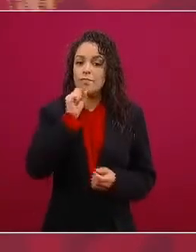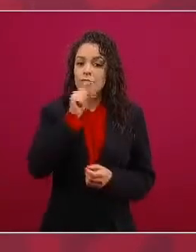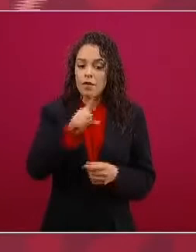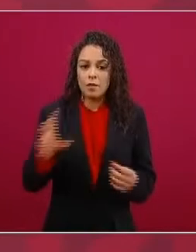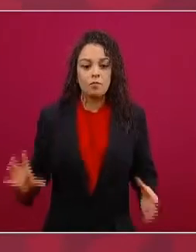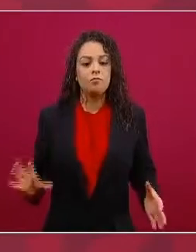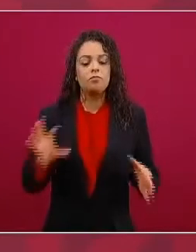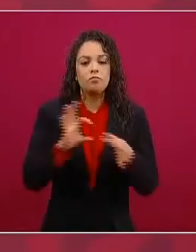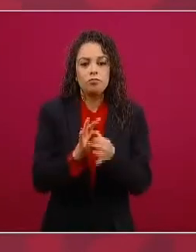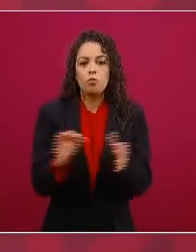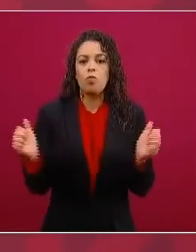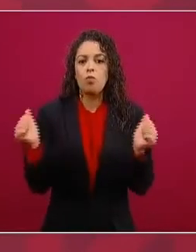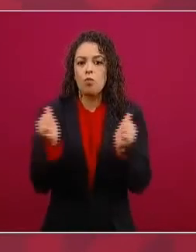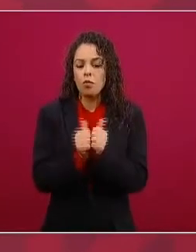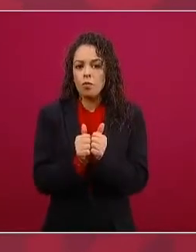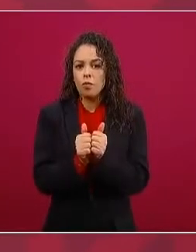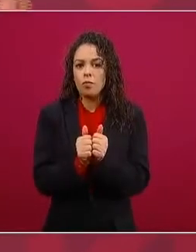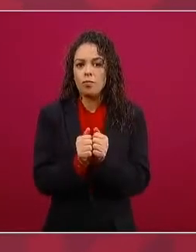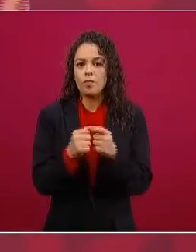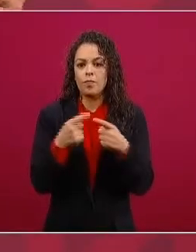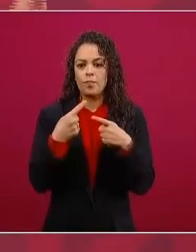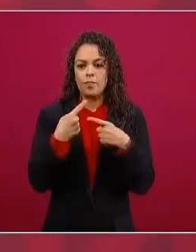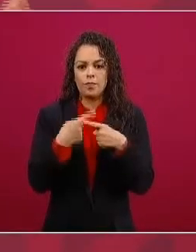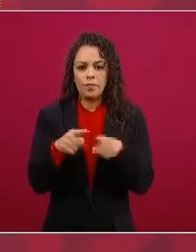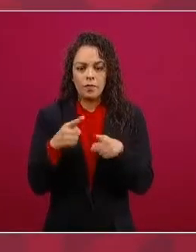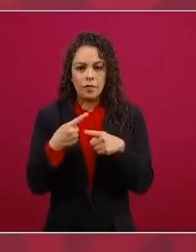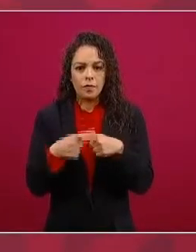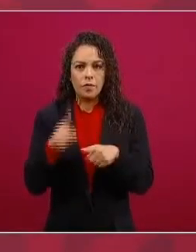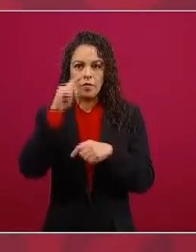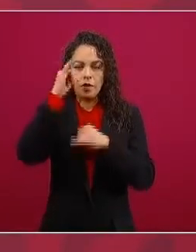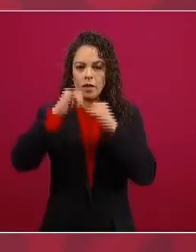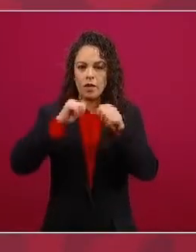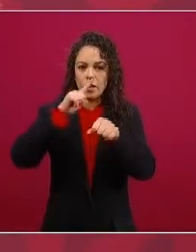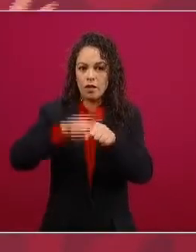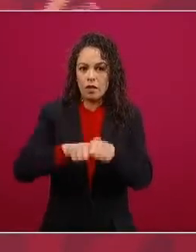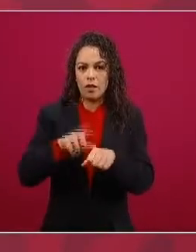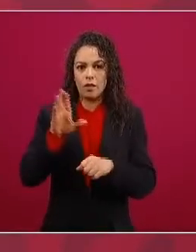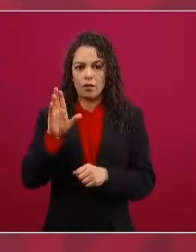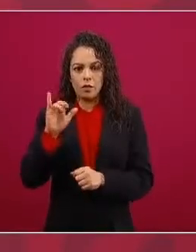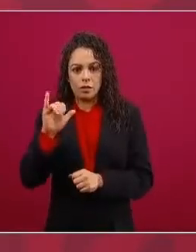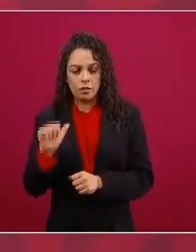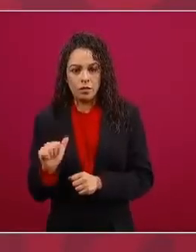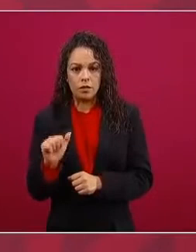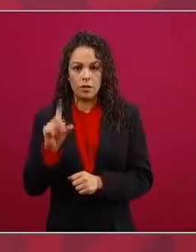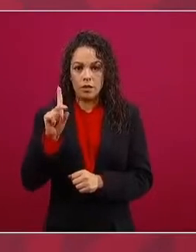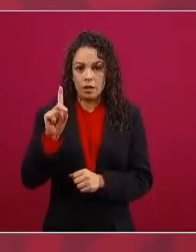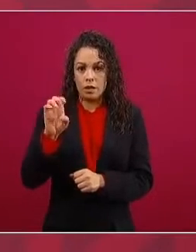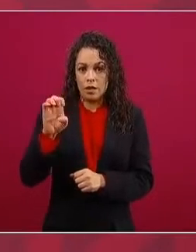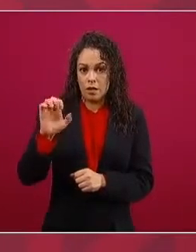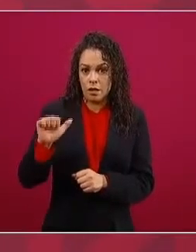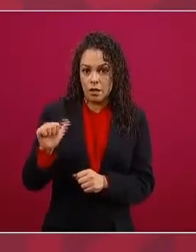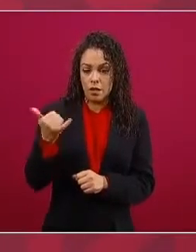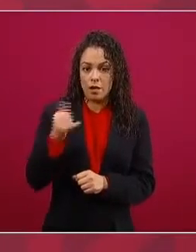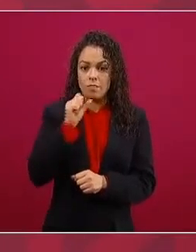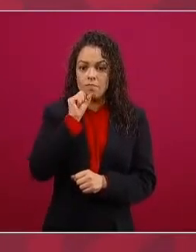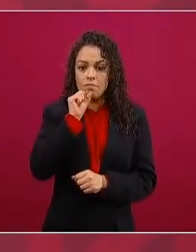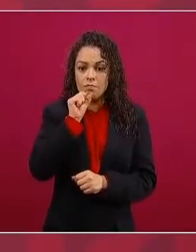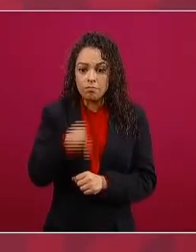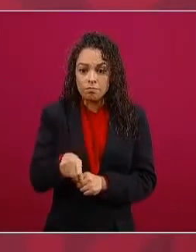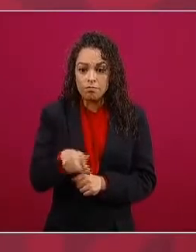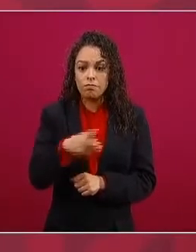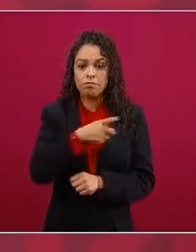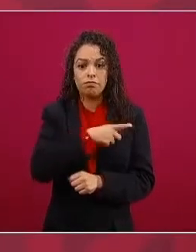internacionales la CIA la DEA que también deberían de ser